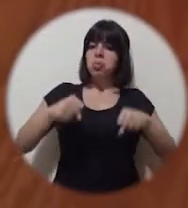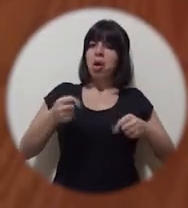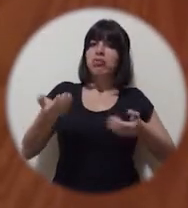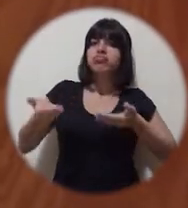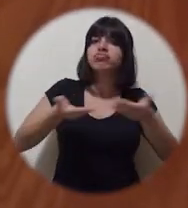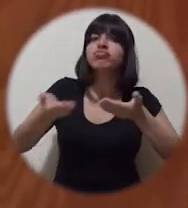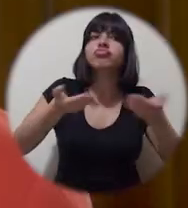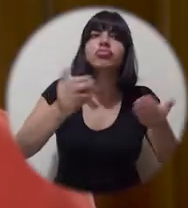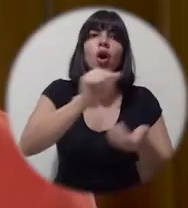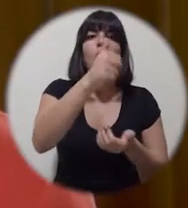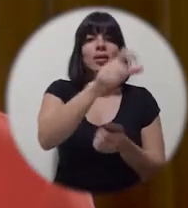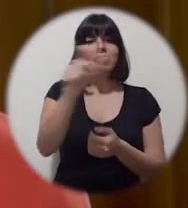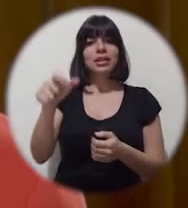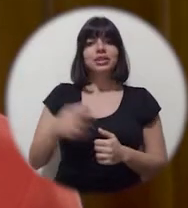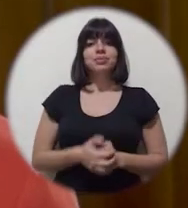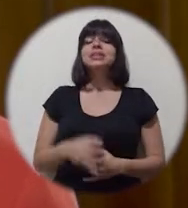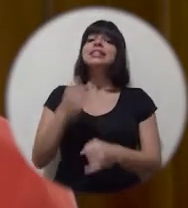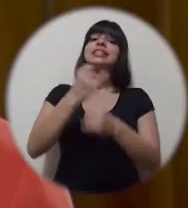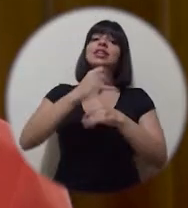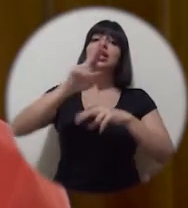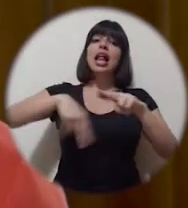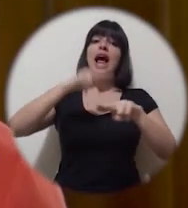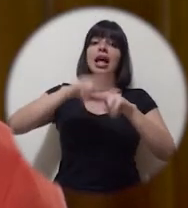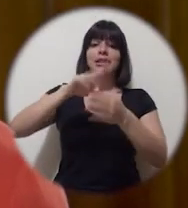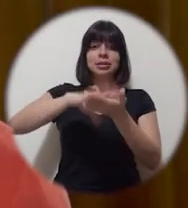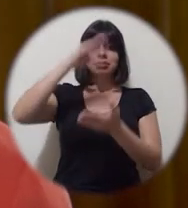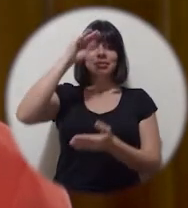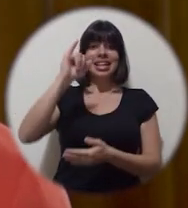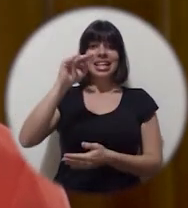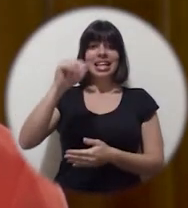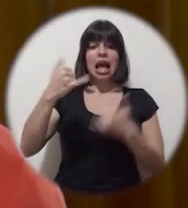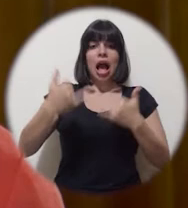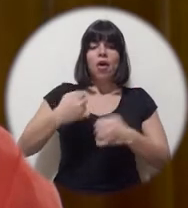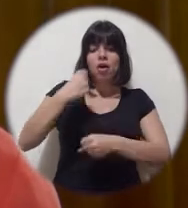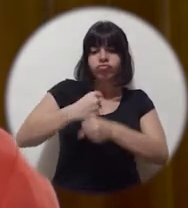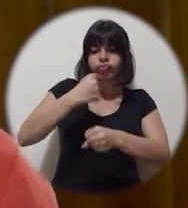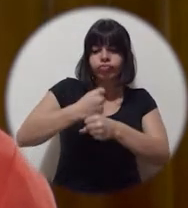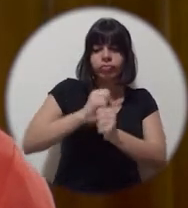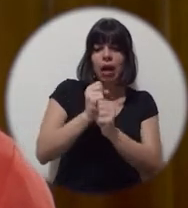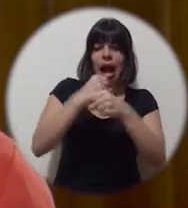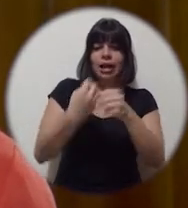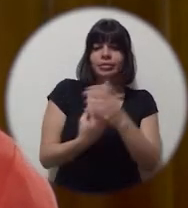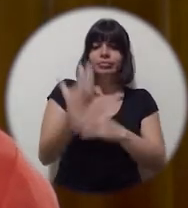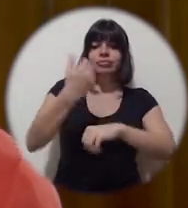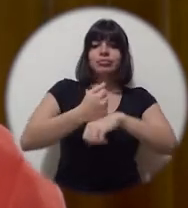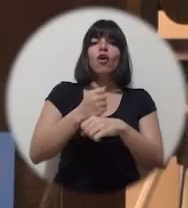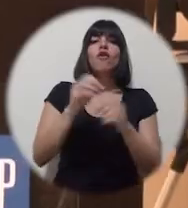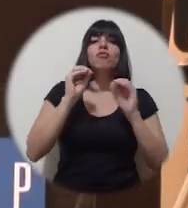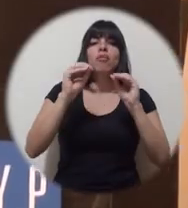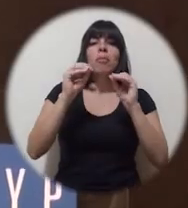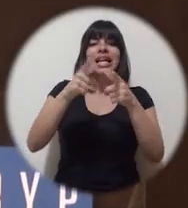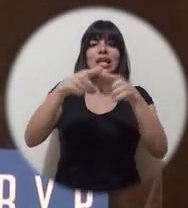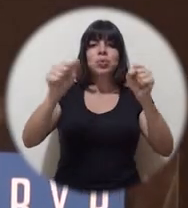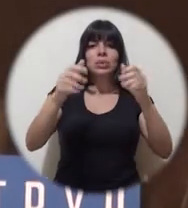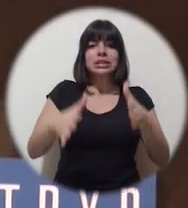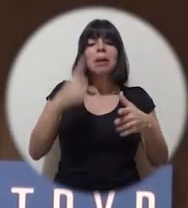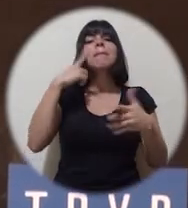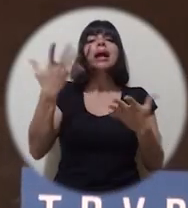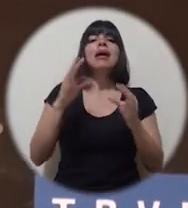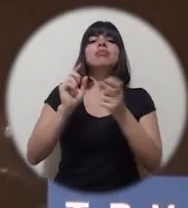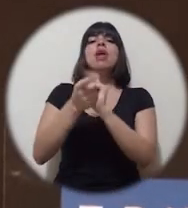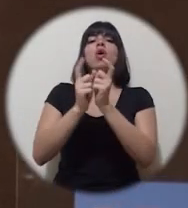a los demás. El Instituto Nacional de Aprendizaje está gestando un programa de formación lingüística para graduar